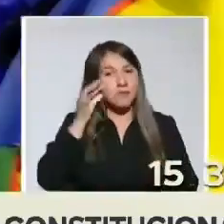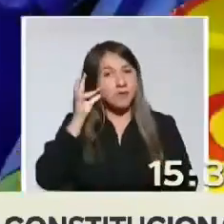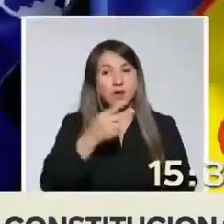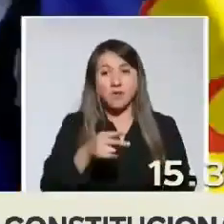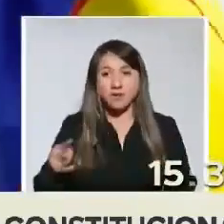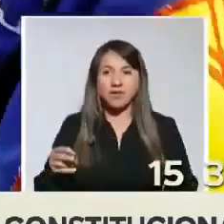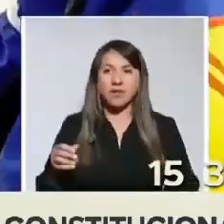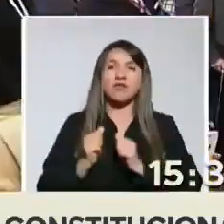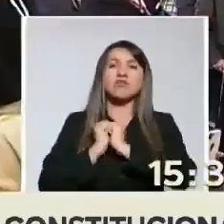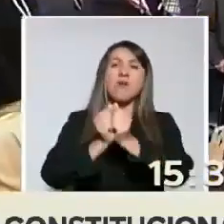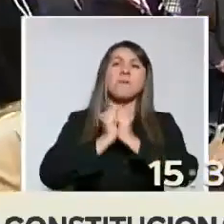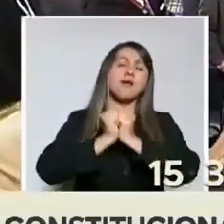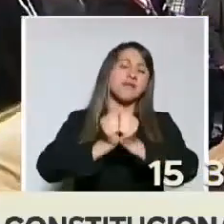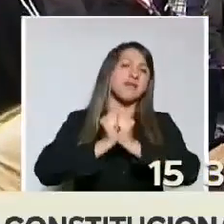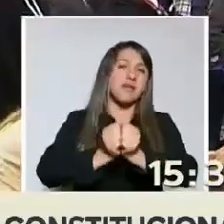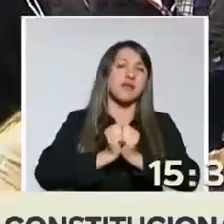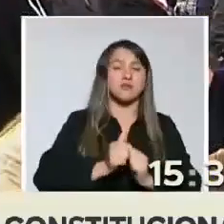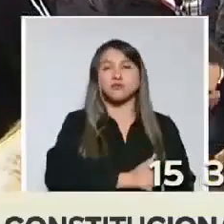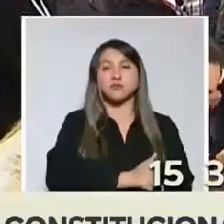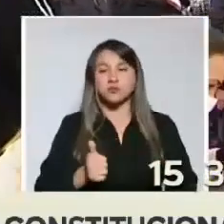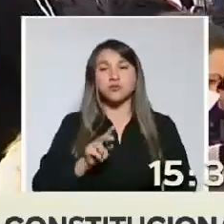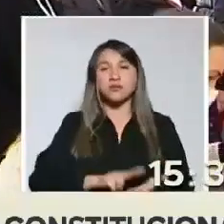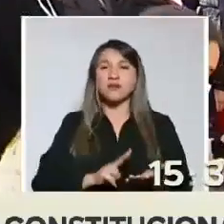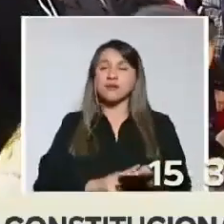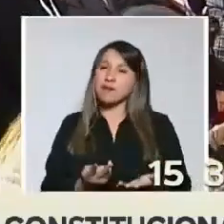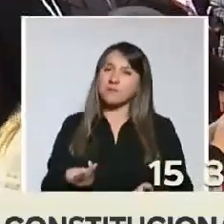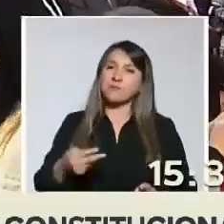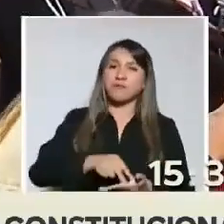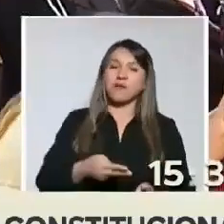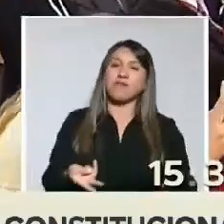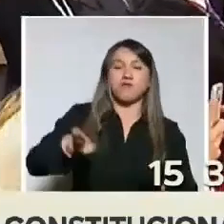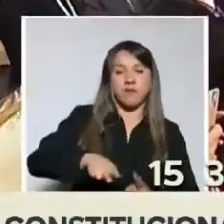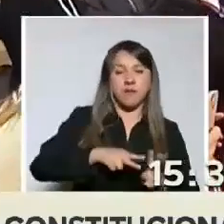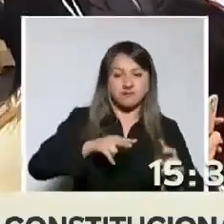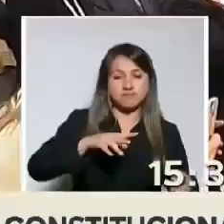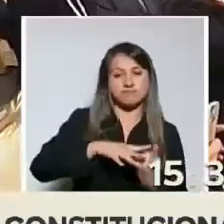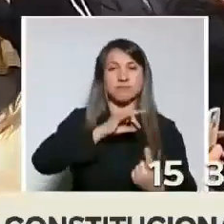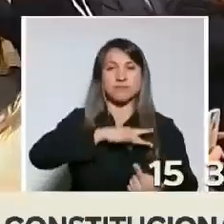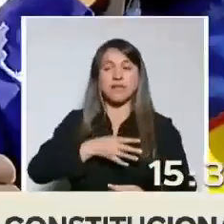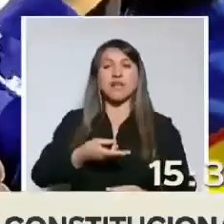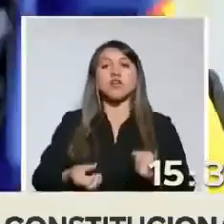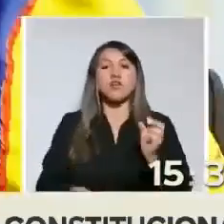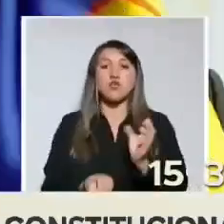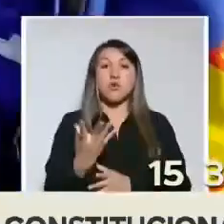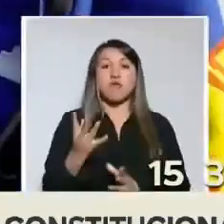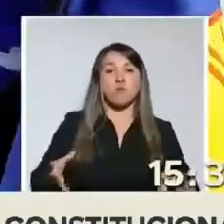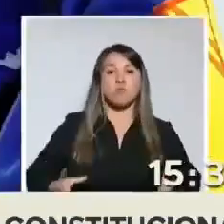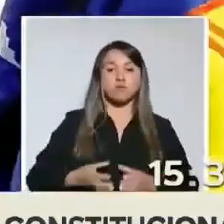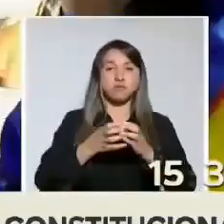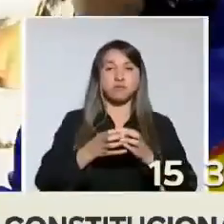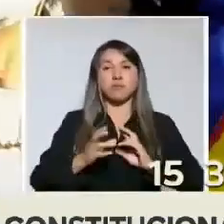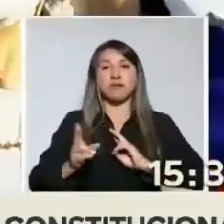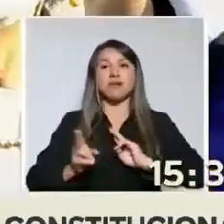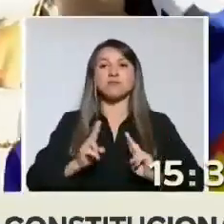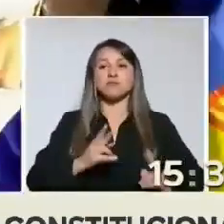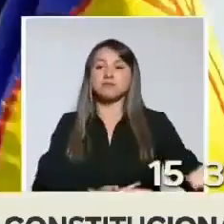compañeras y compañeros, refundar este Chile, establecer una nueva relación entre el